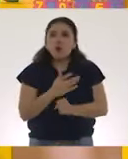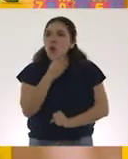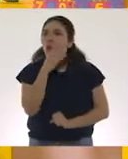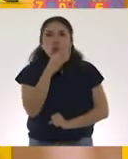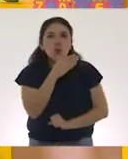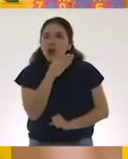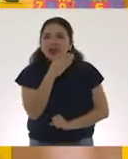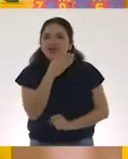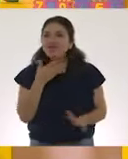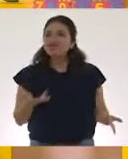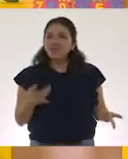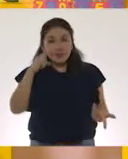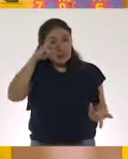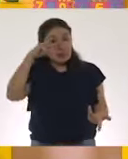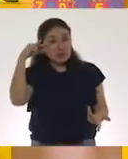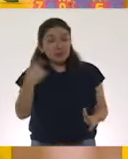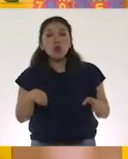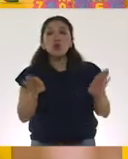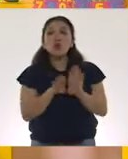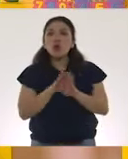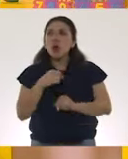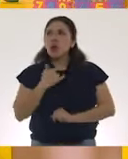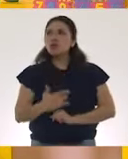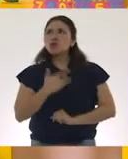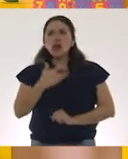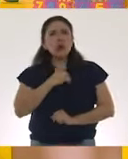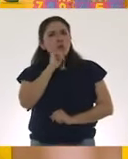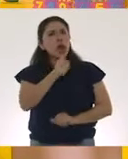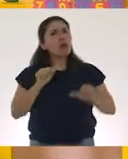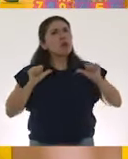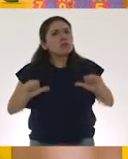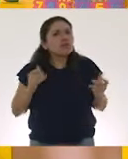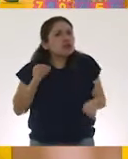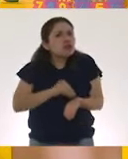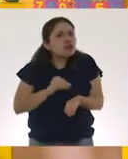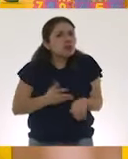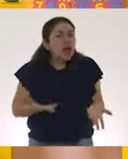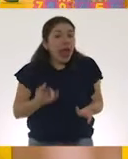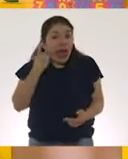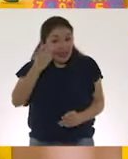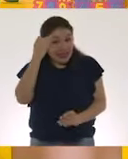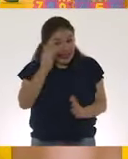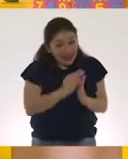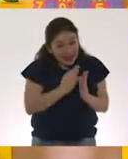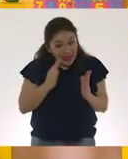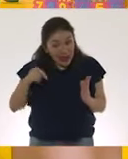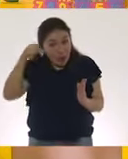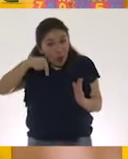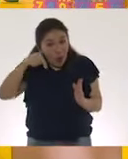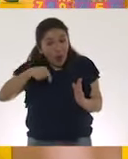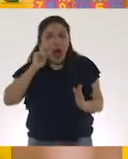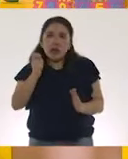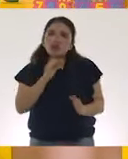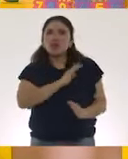y no hemos desarrollado ni signos ni síntomas de enfermedad. Este tiempo es de 5 a 6 días